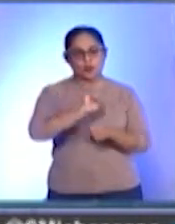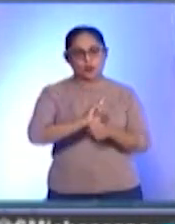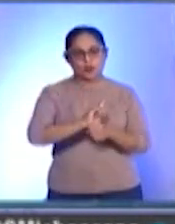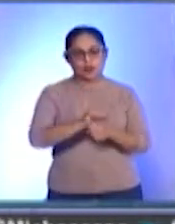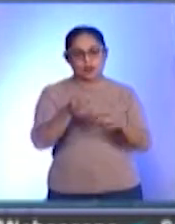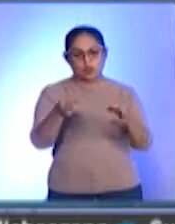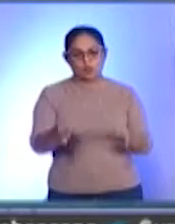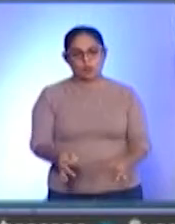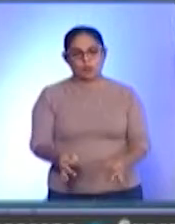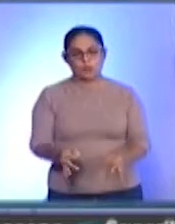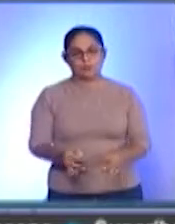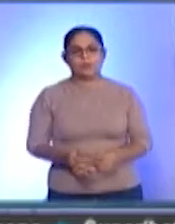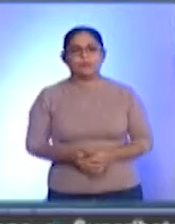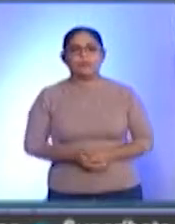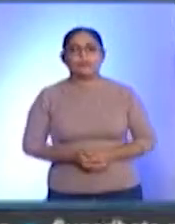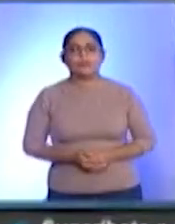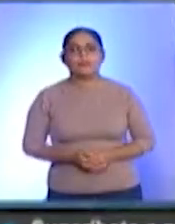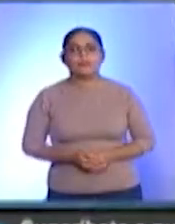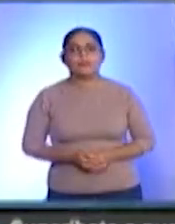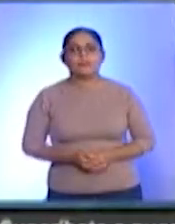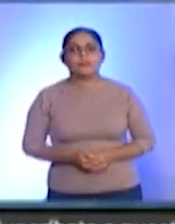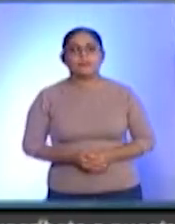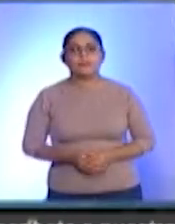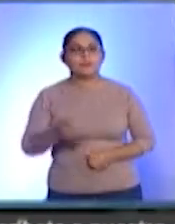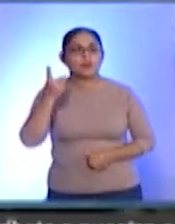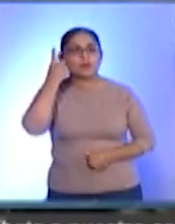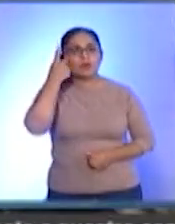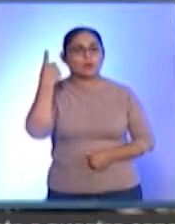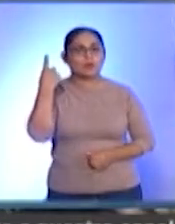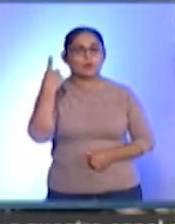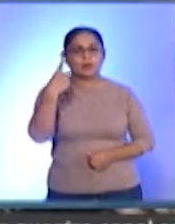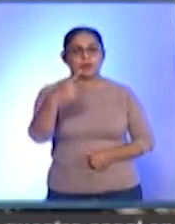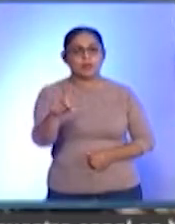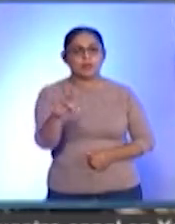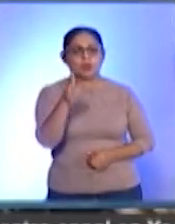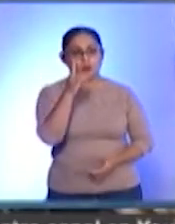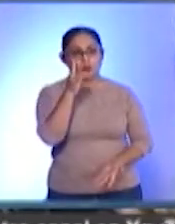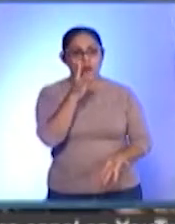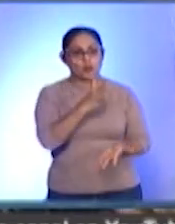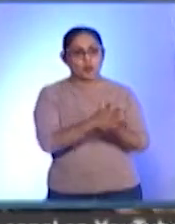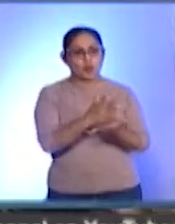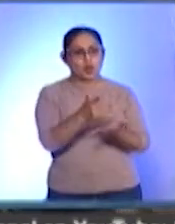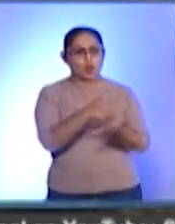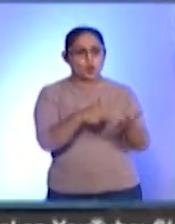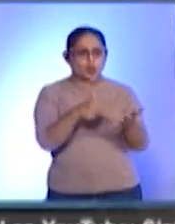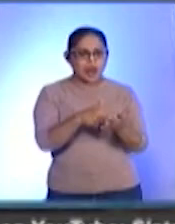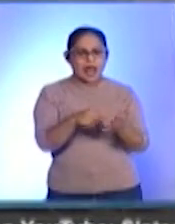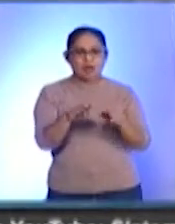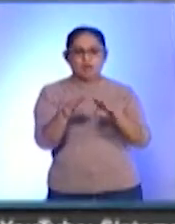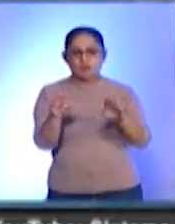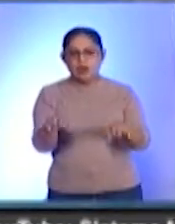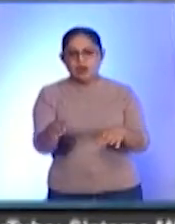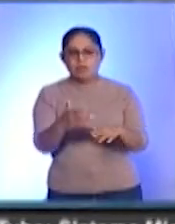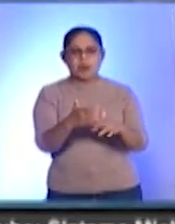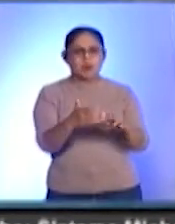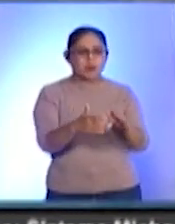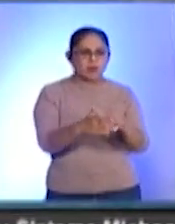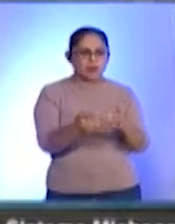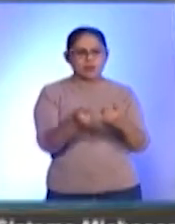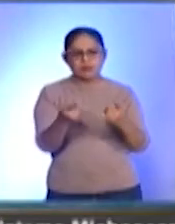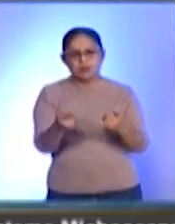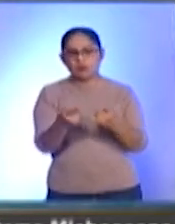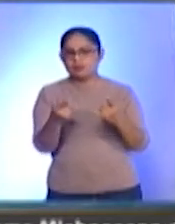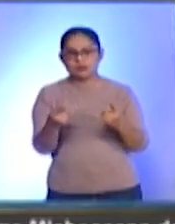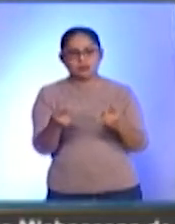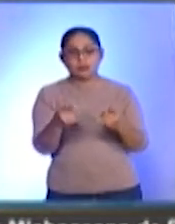originarias. El patrimonio cultural no se trata solo de sitios, inmuebles u objetos históricos, también